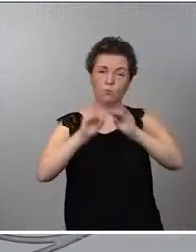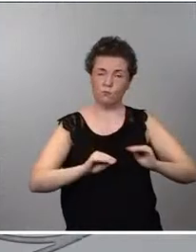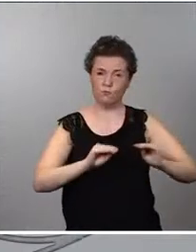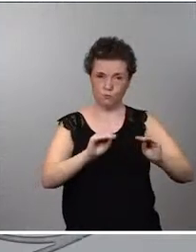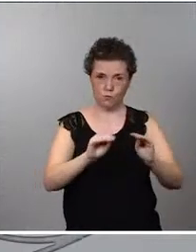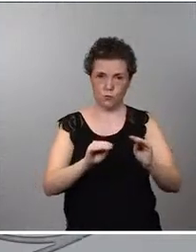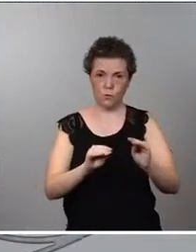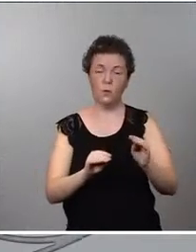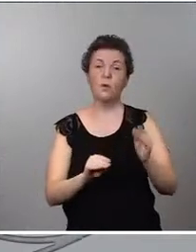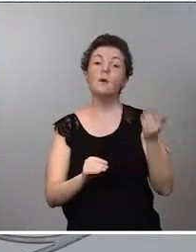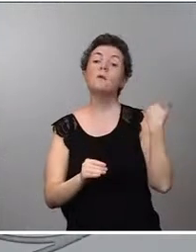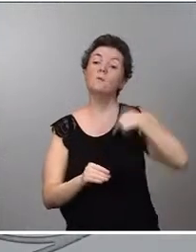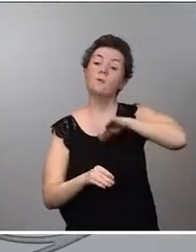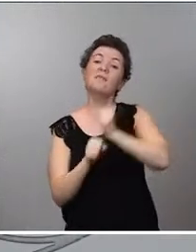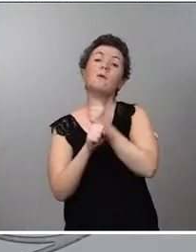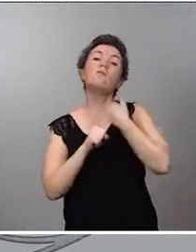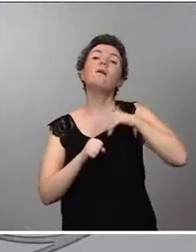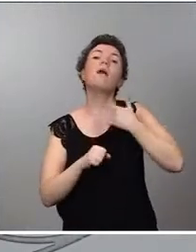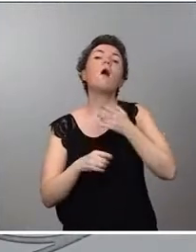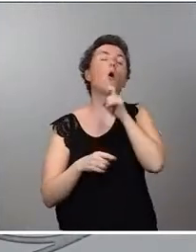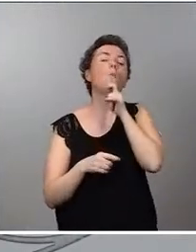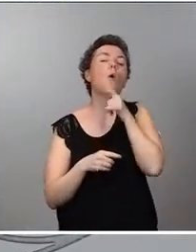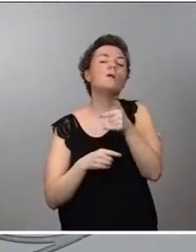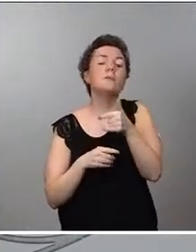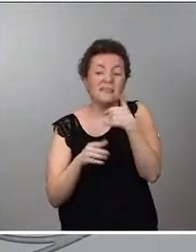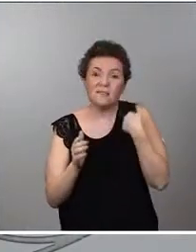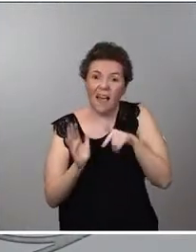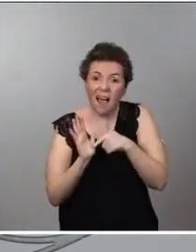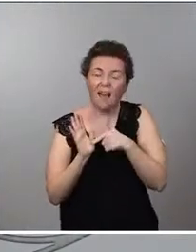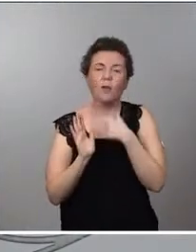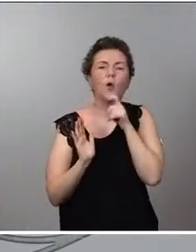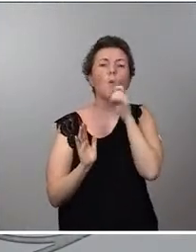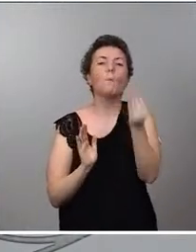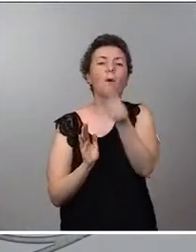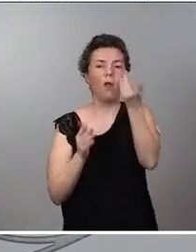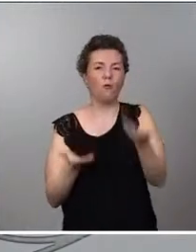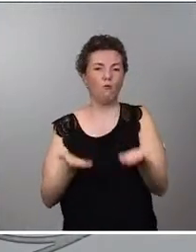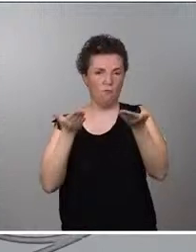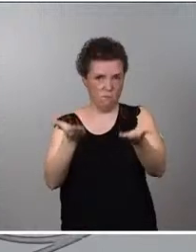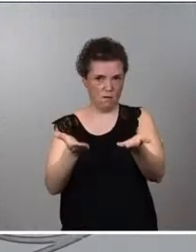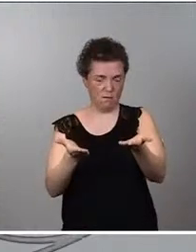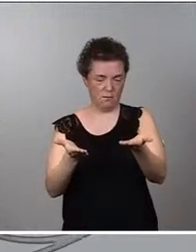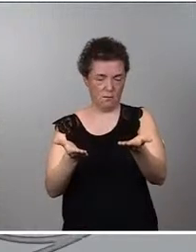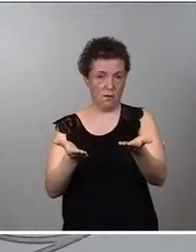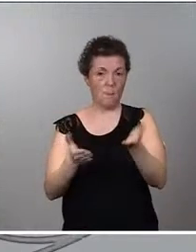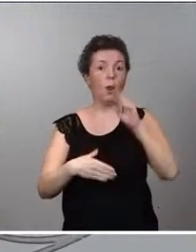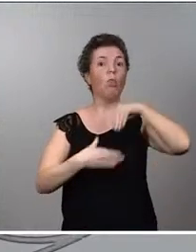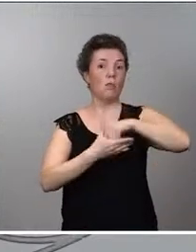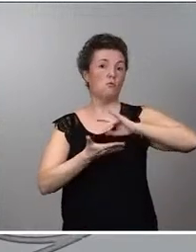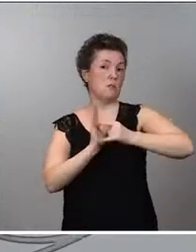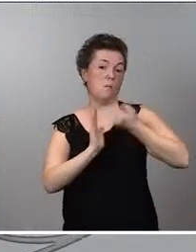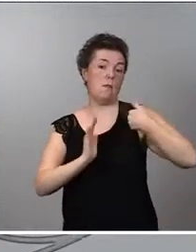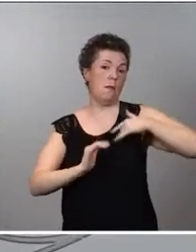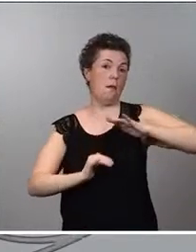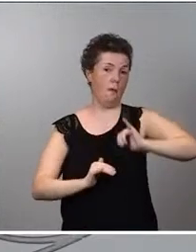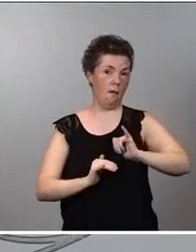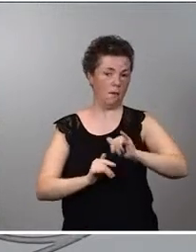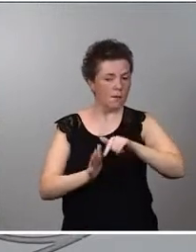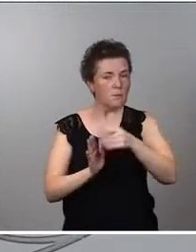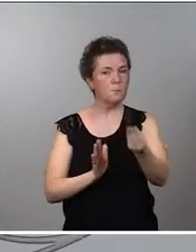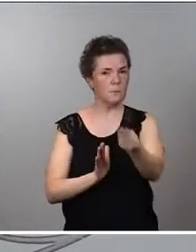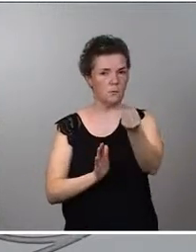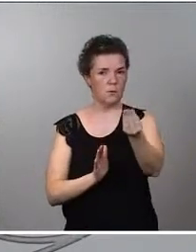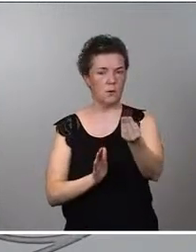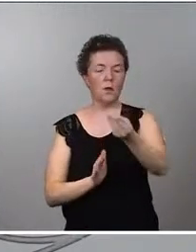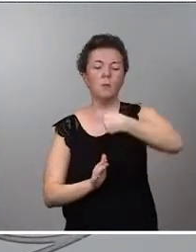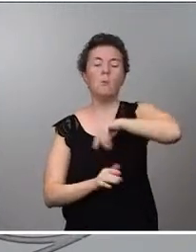estamos trabajando es cómo seguir mejorando esa oferta, pero desde luego dentro del sistema que ya está establecido, que desde luego no es intención de